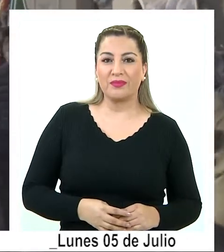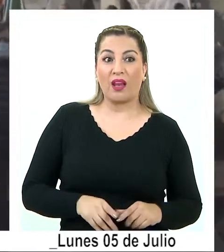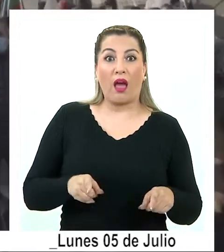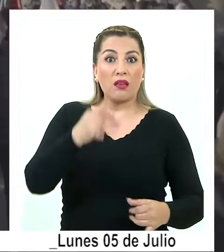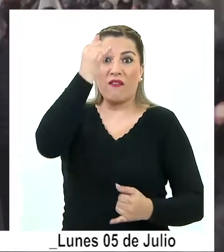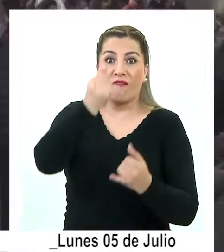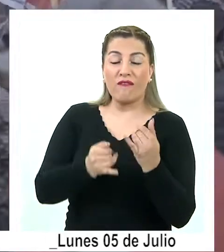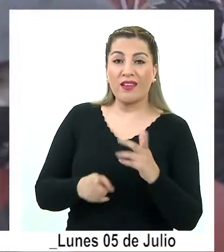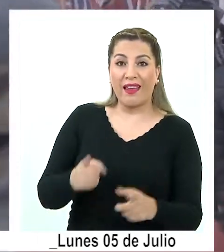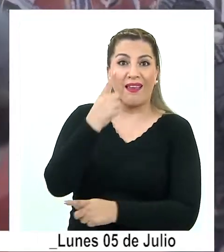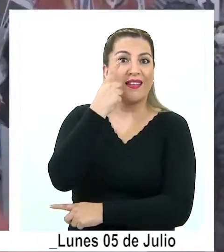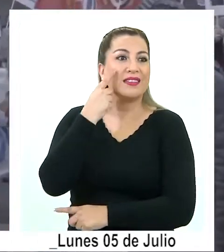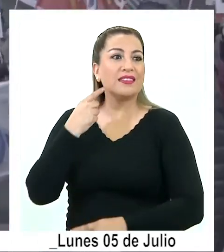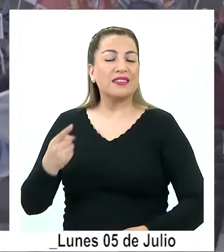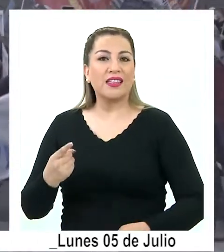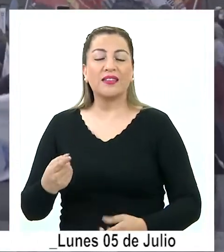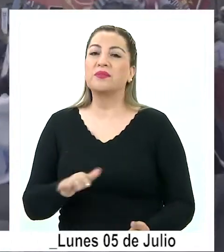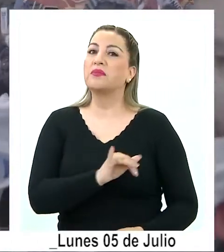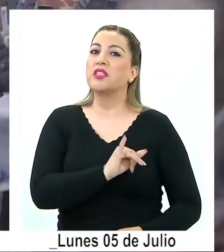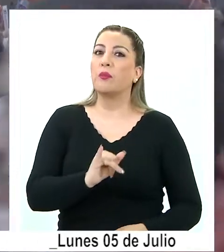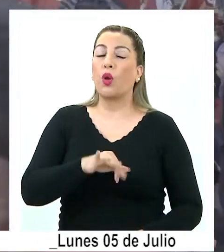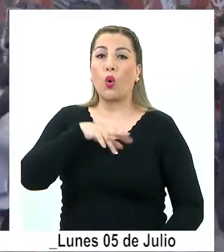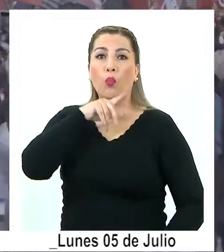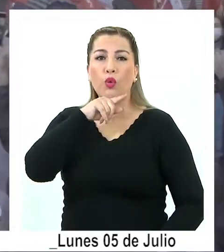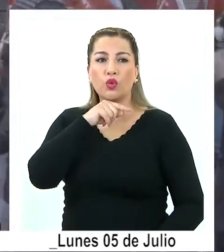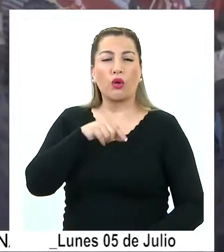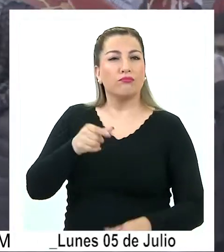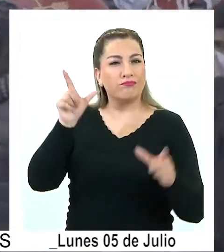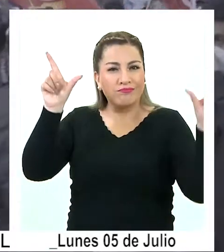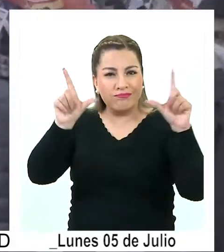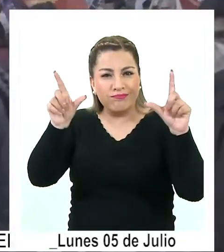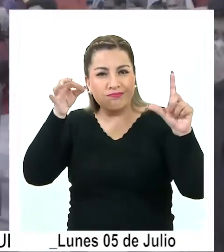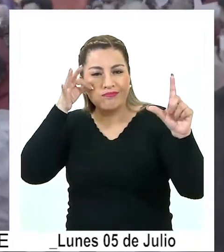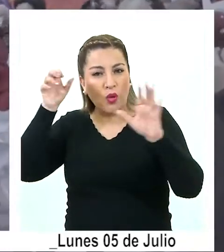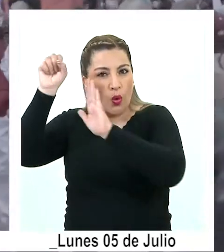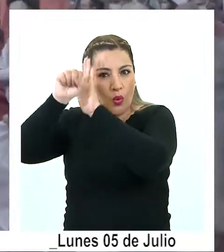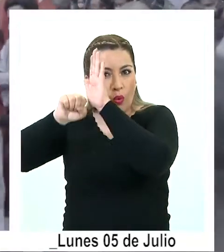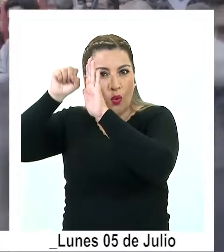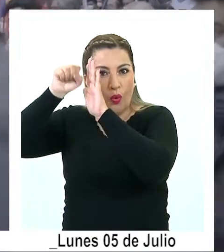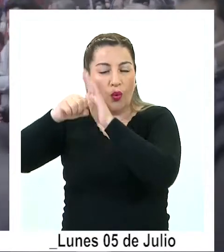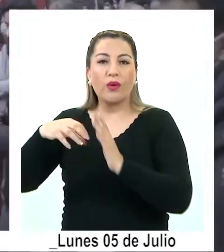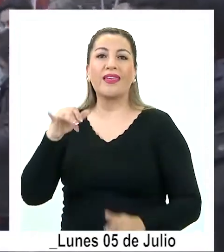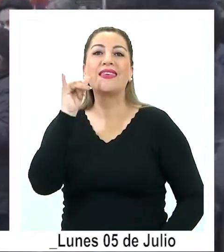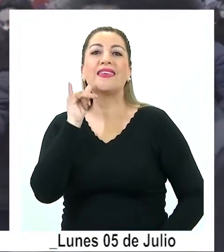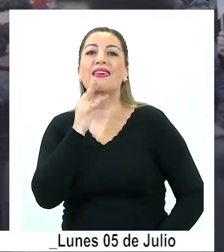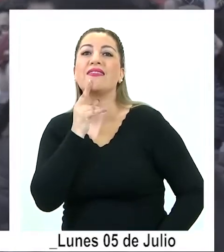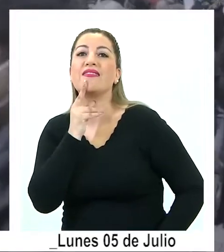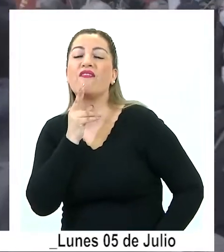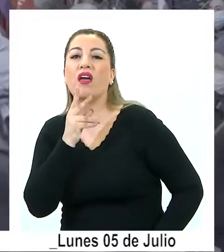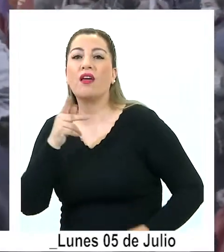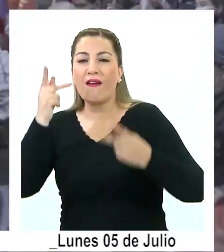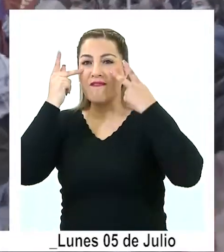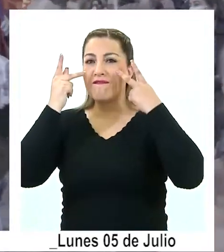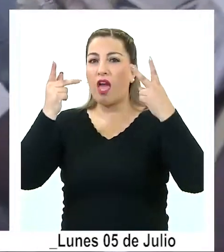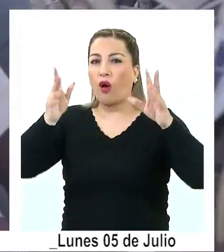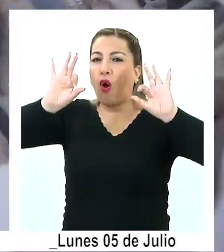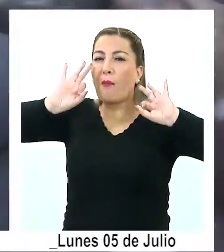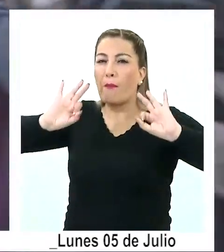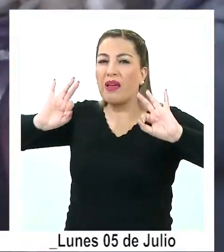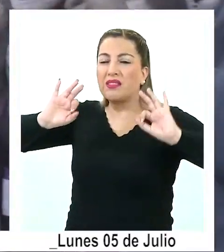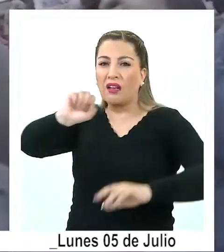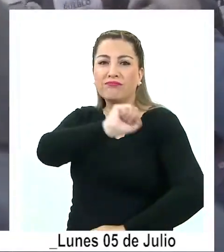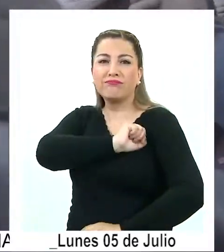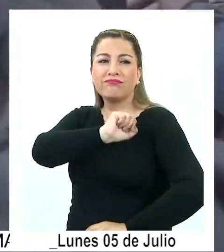Así culminó la jornada que fue seguida minuto a minuto por un equipo de Iquique Televisión enviado